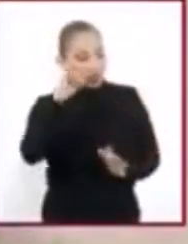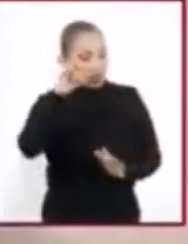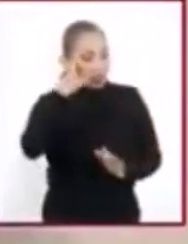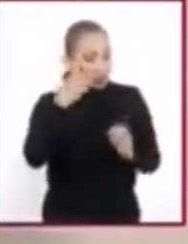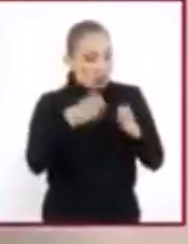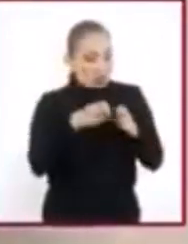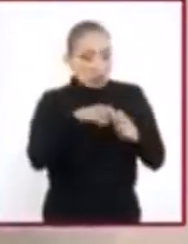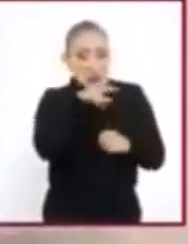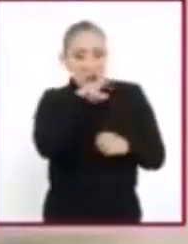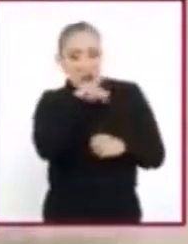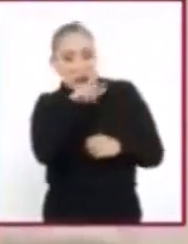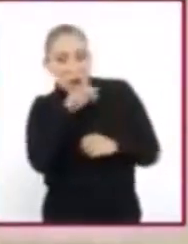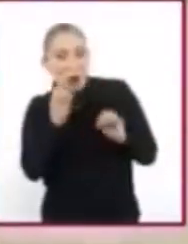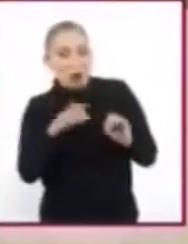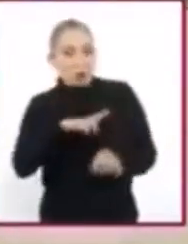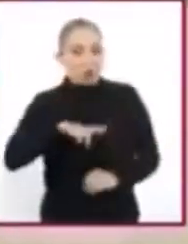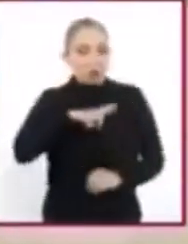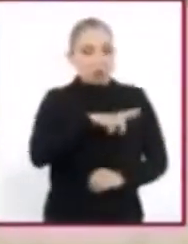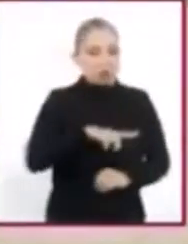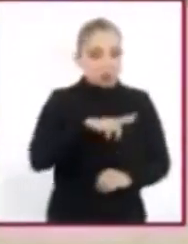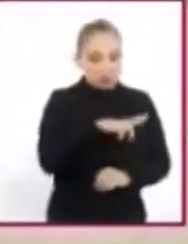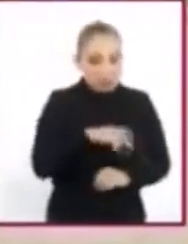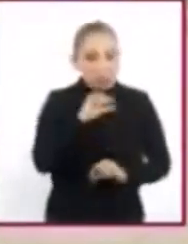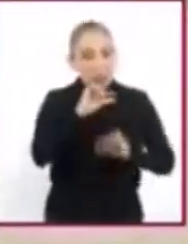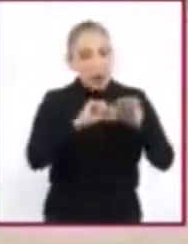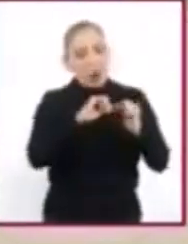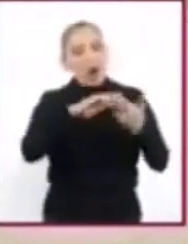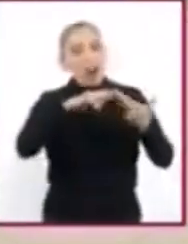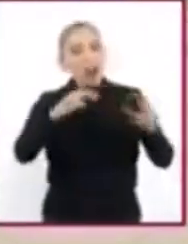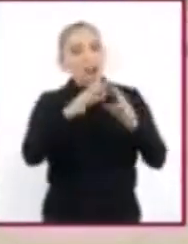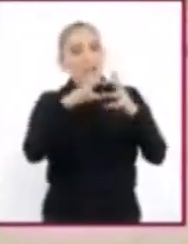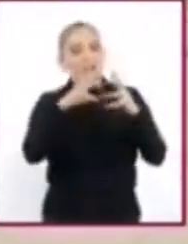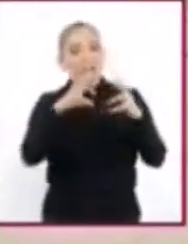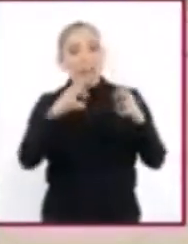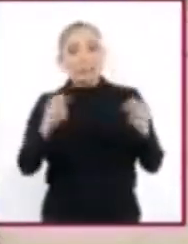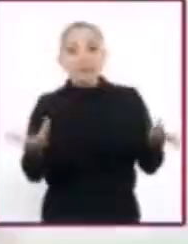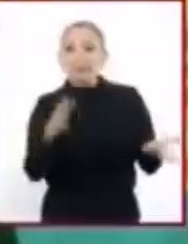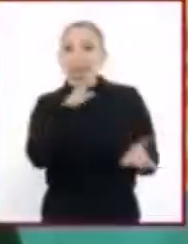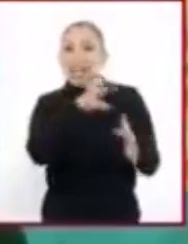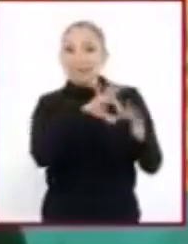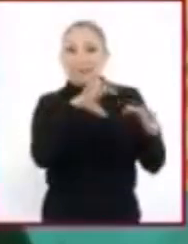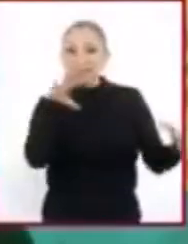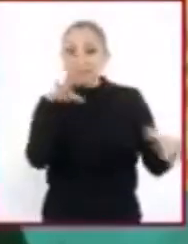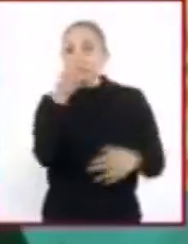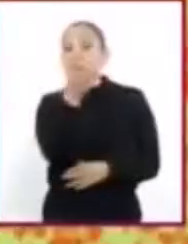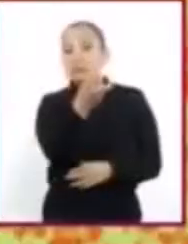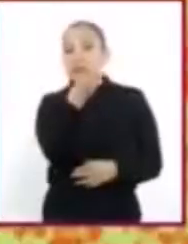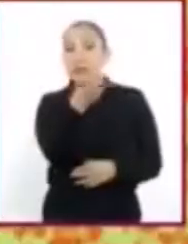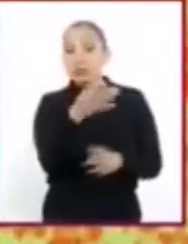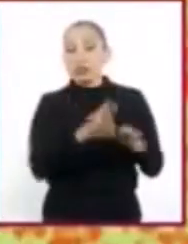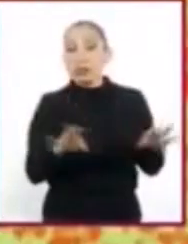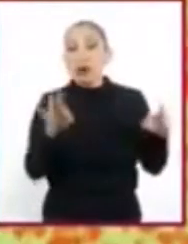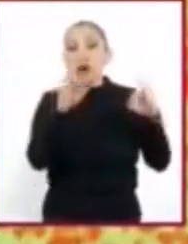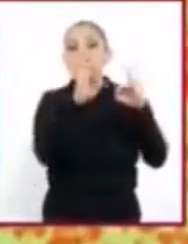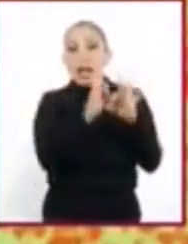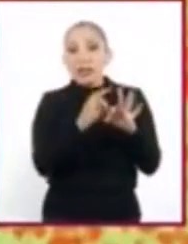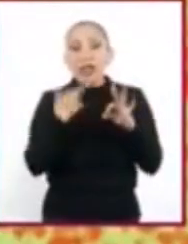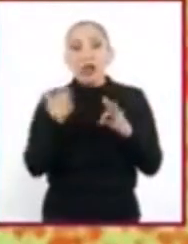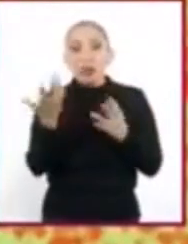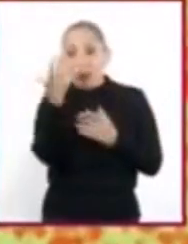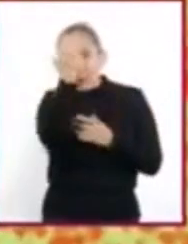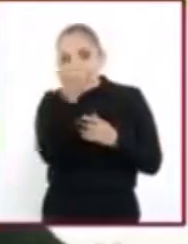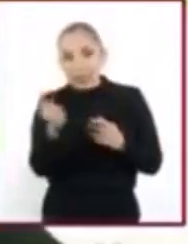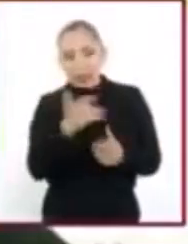ansiedad, enfado o resentimiento y deterioro de las relaciones interpersonales. Por esta razón, son importantes las habilidades